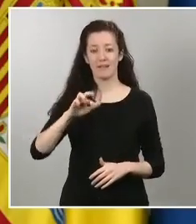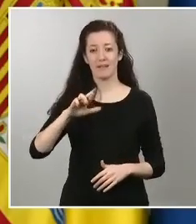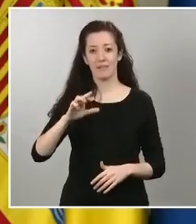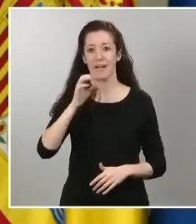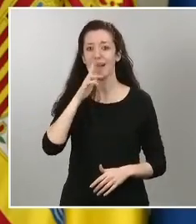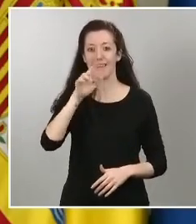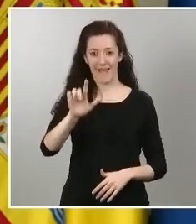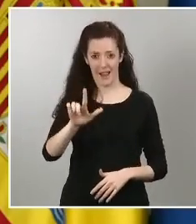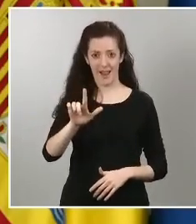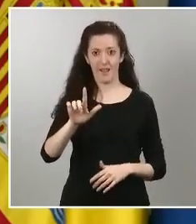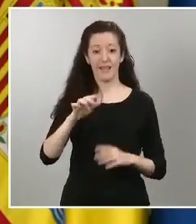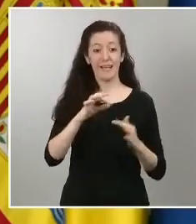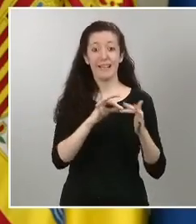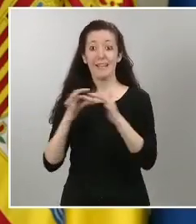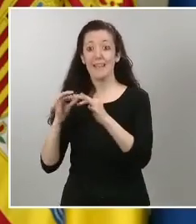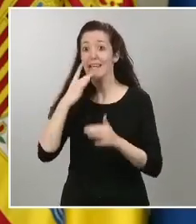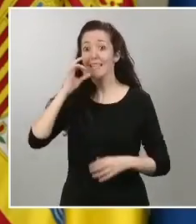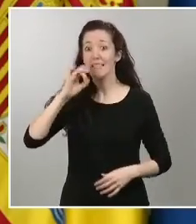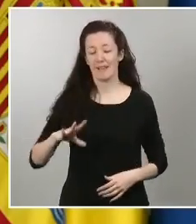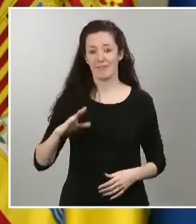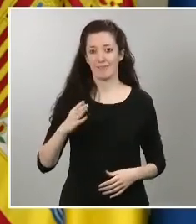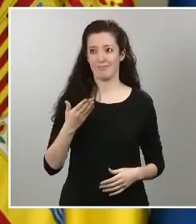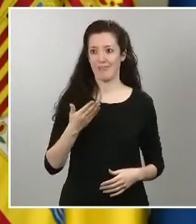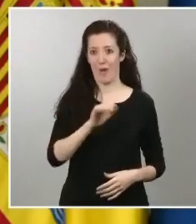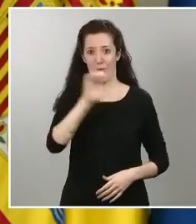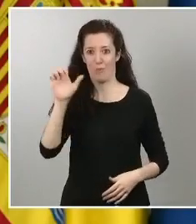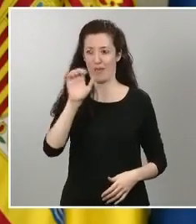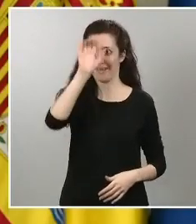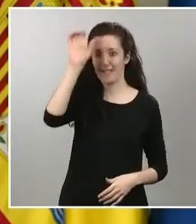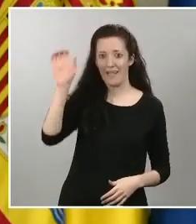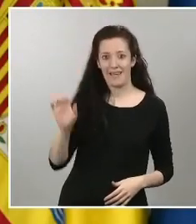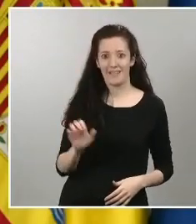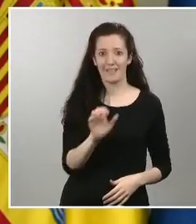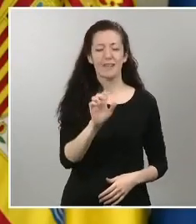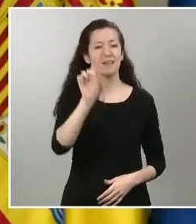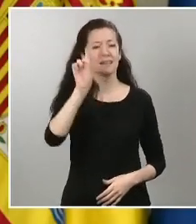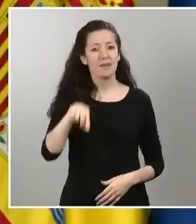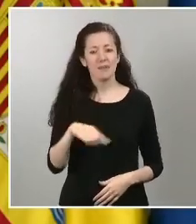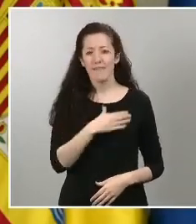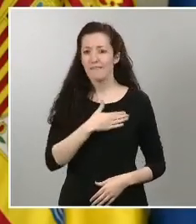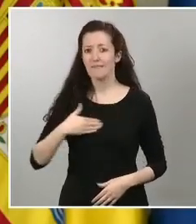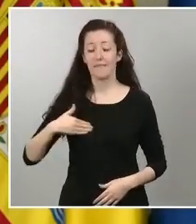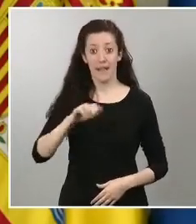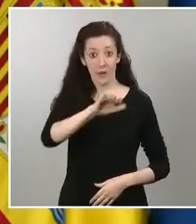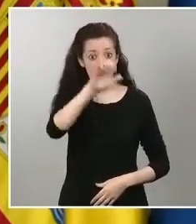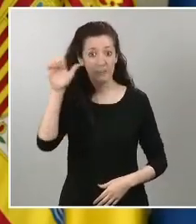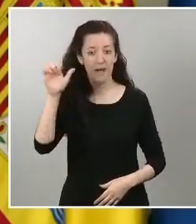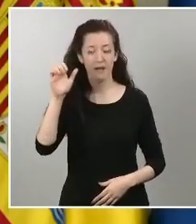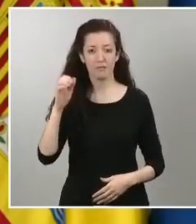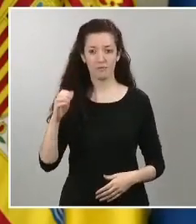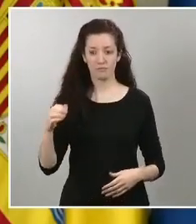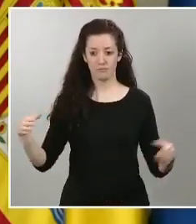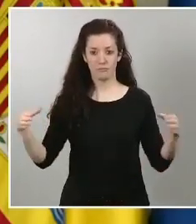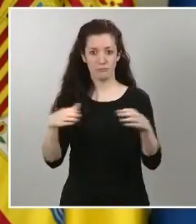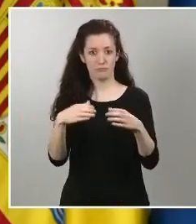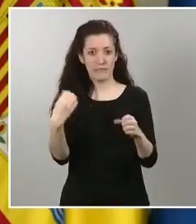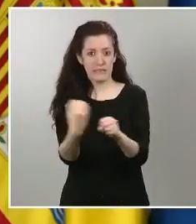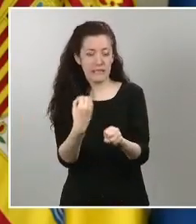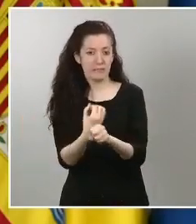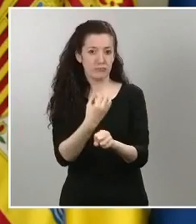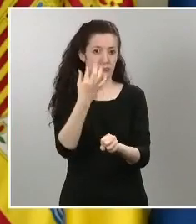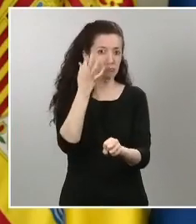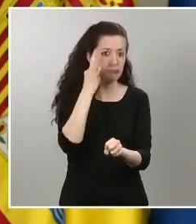una Europa además en la que los derechos de los trabajadores y las trabajadoras y de los pueblos europeos tienen que salir